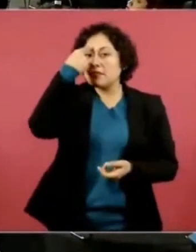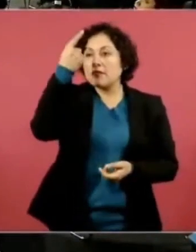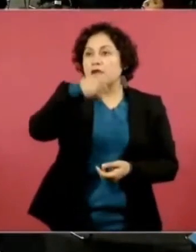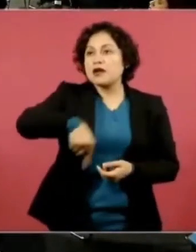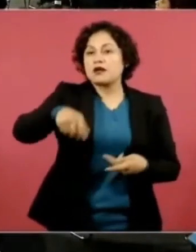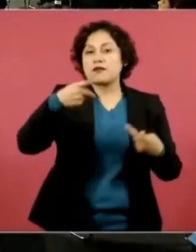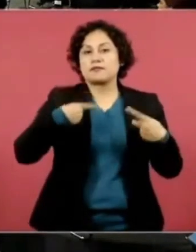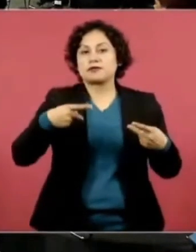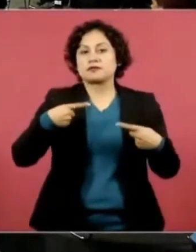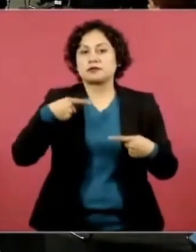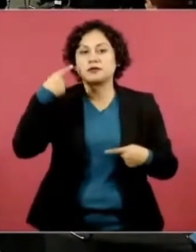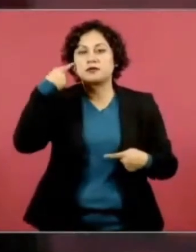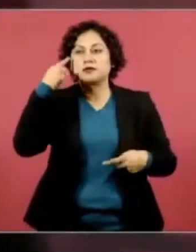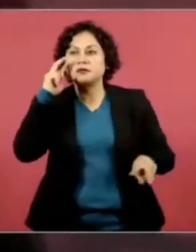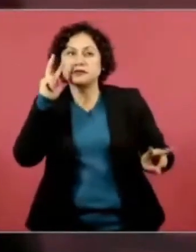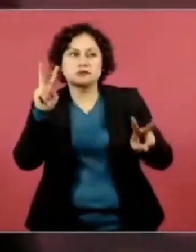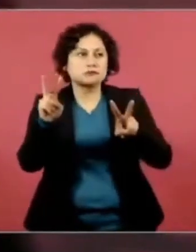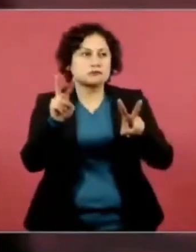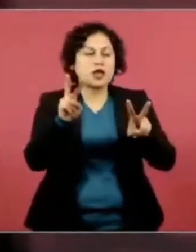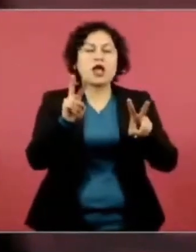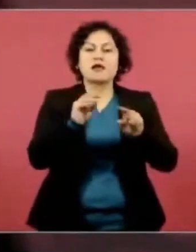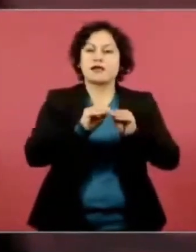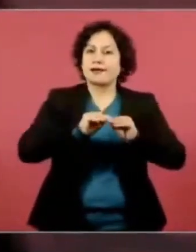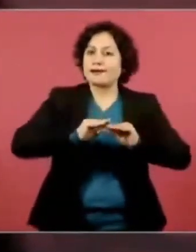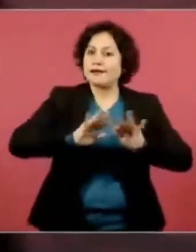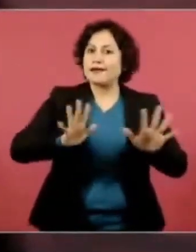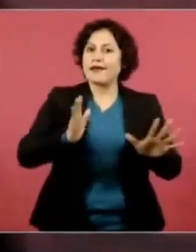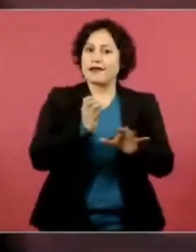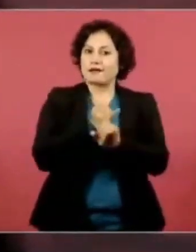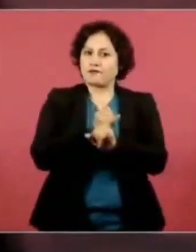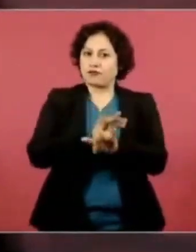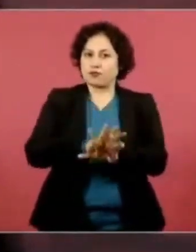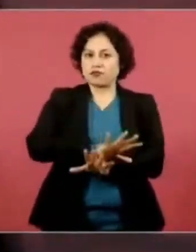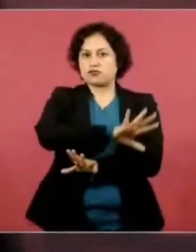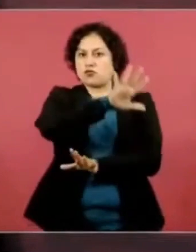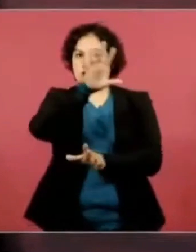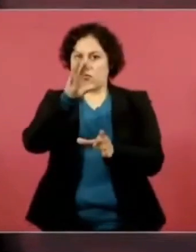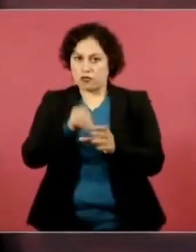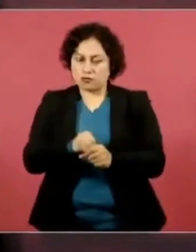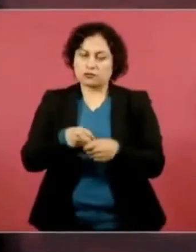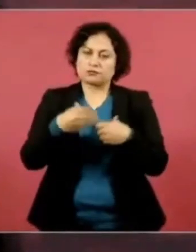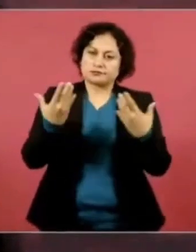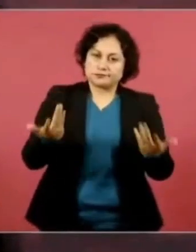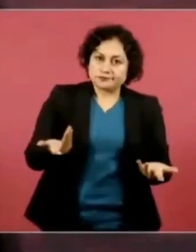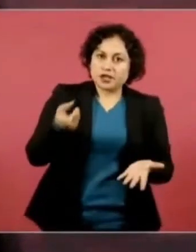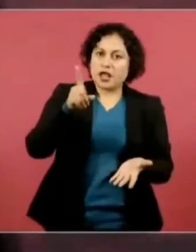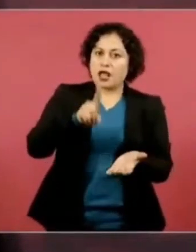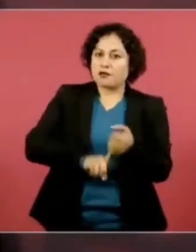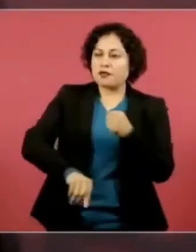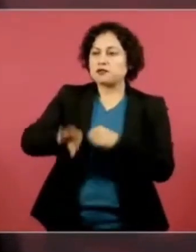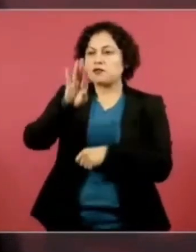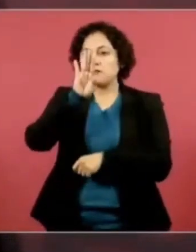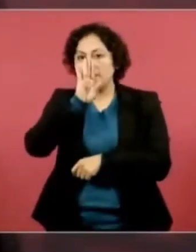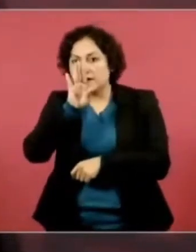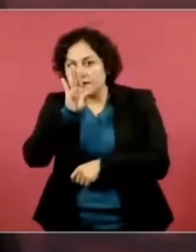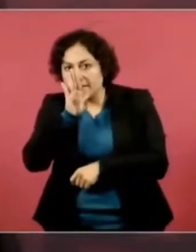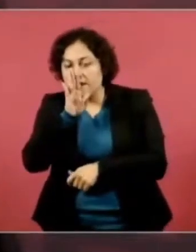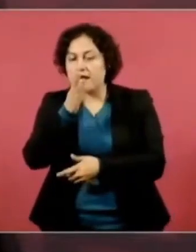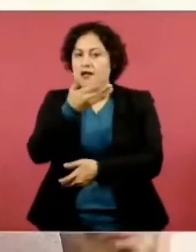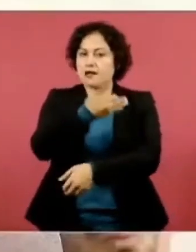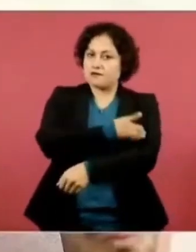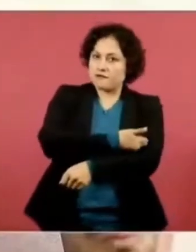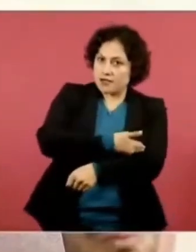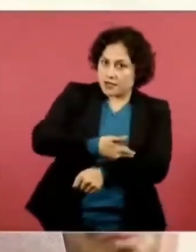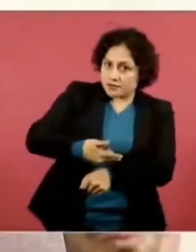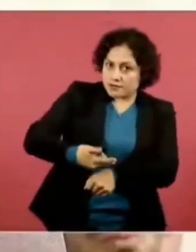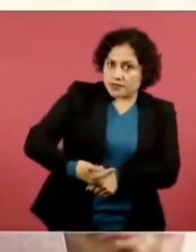información. Y las madres buscadoras y los familiares de